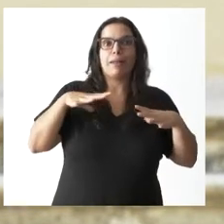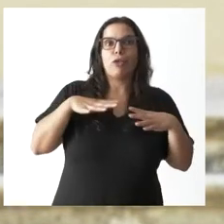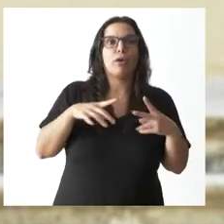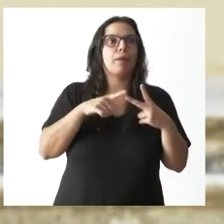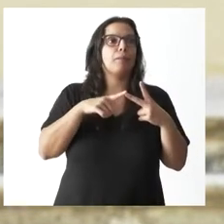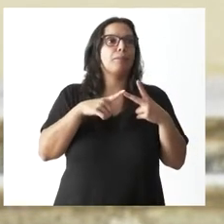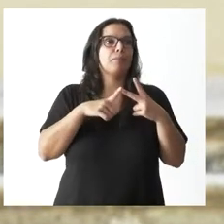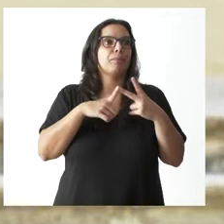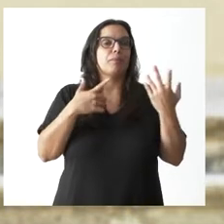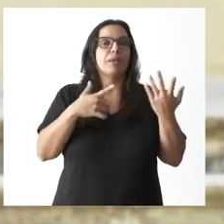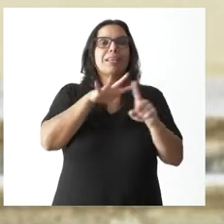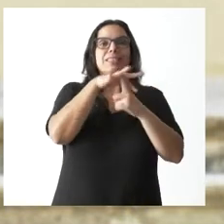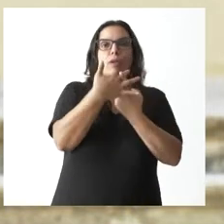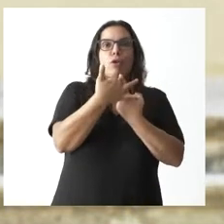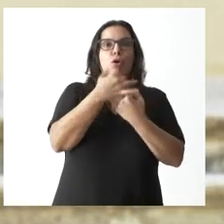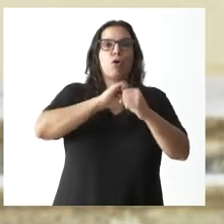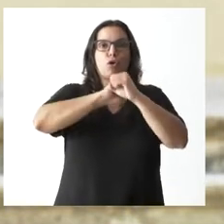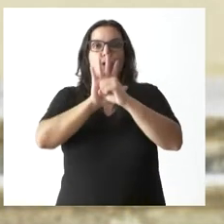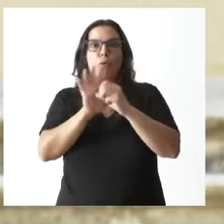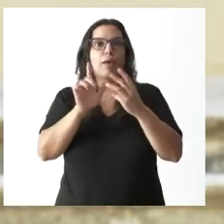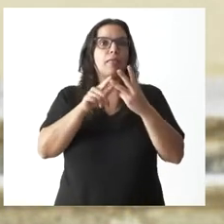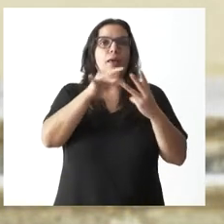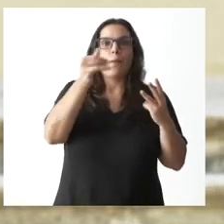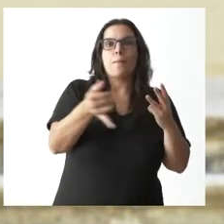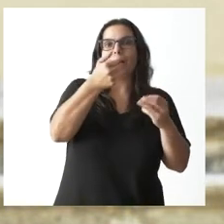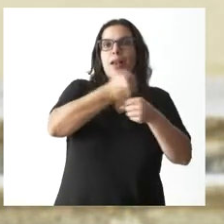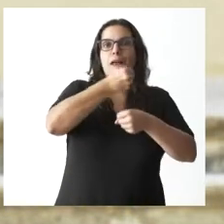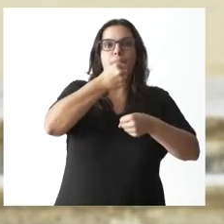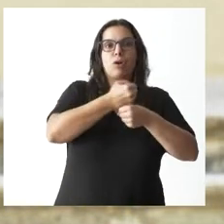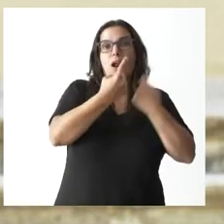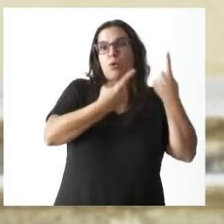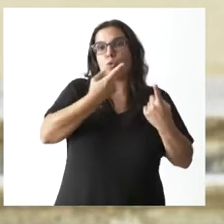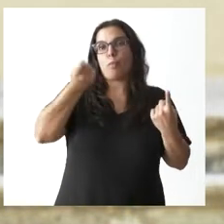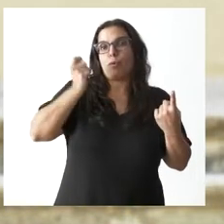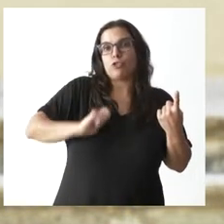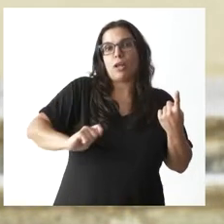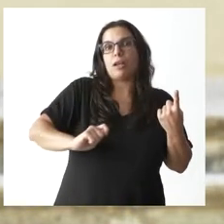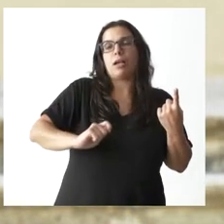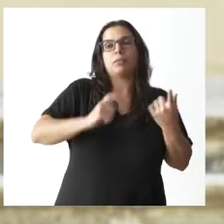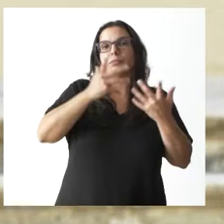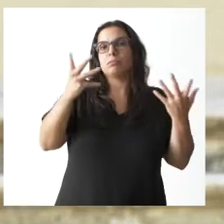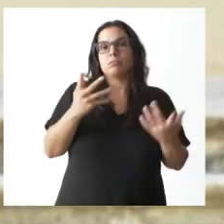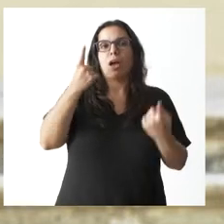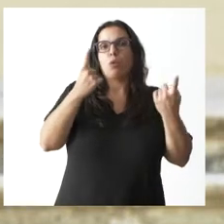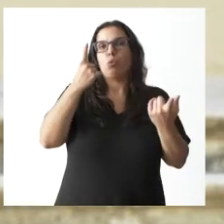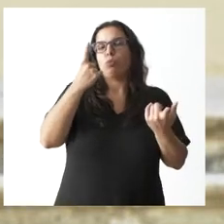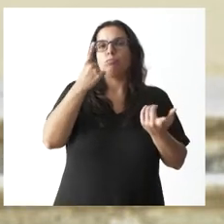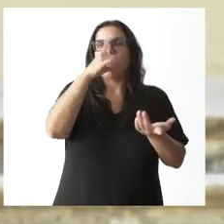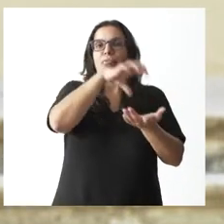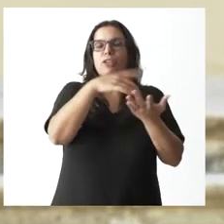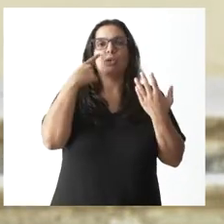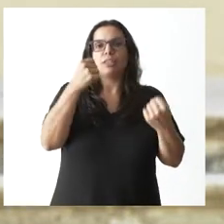de COVID, bajas laborales de algunos profesionales en algún centro de